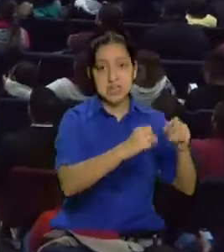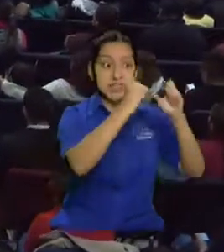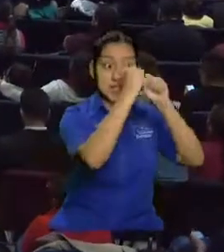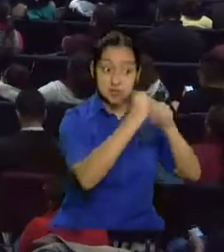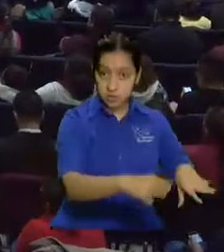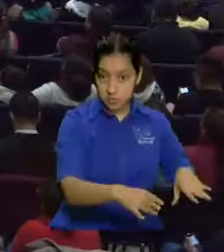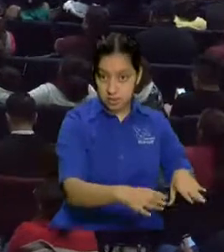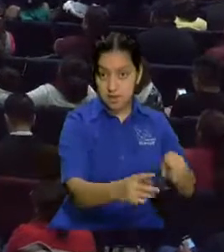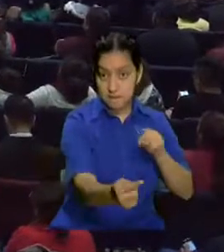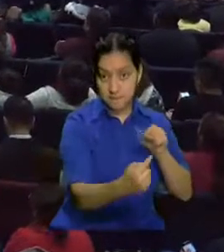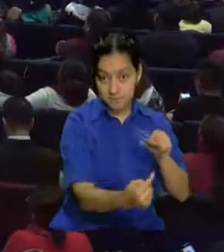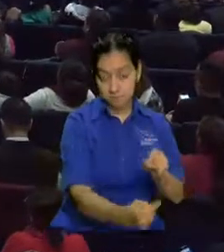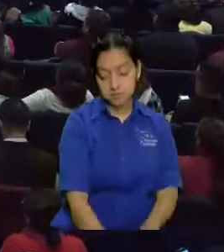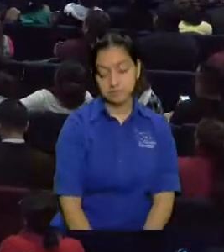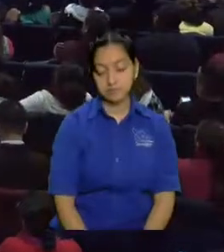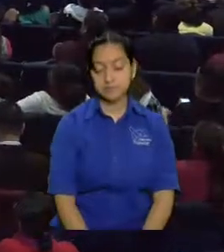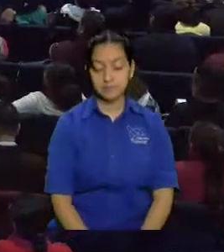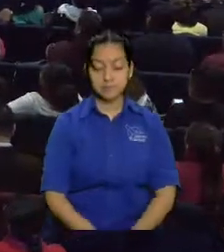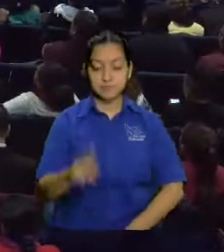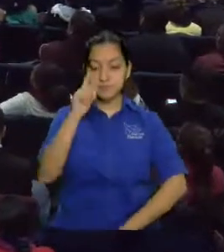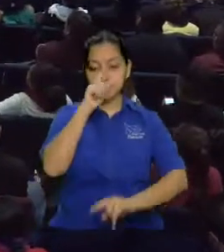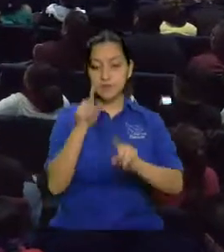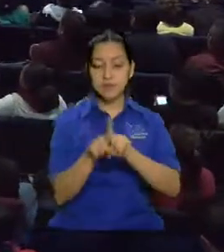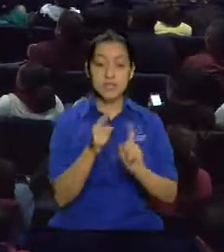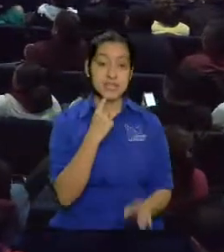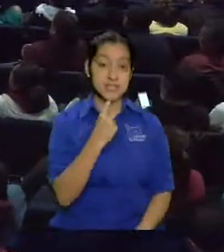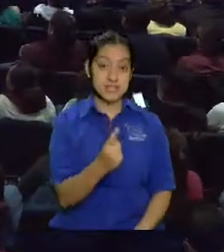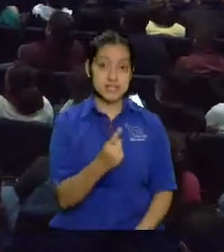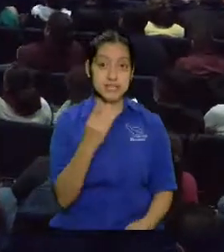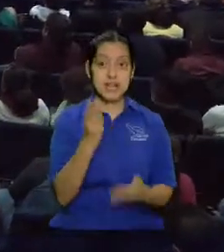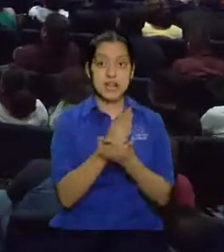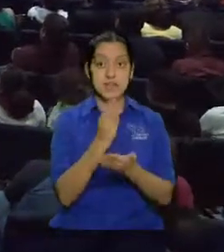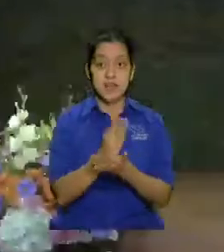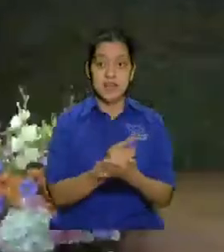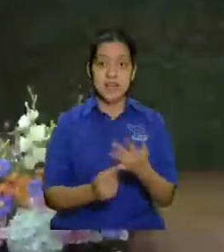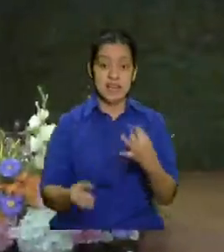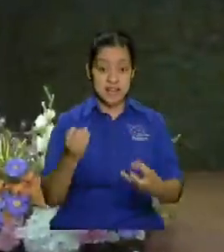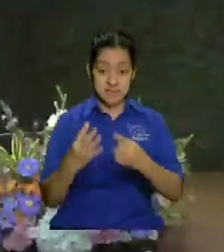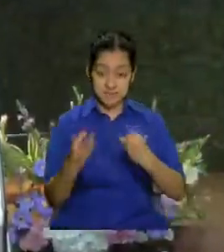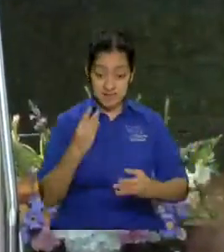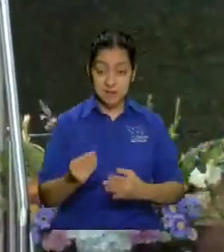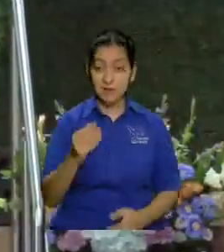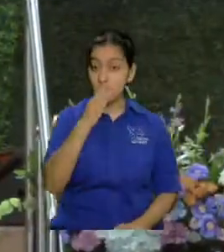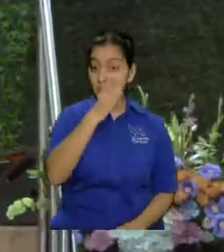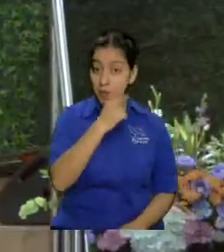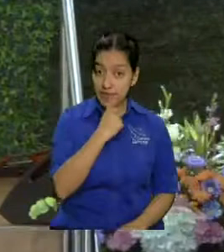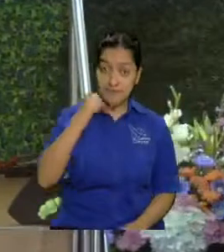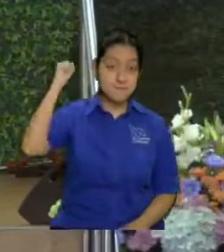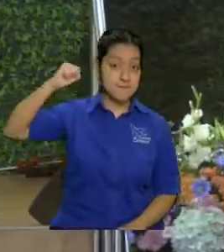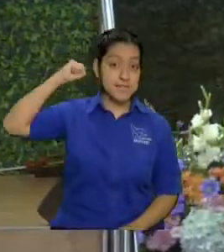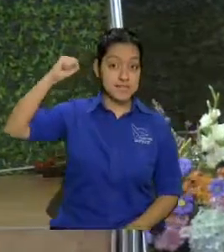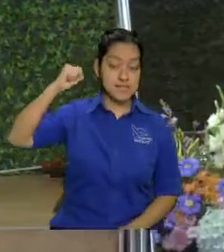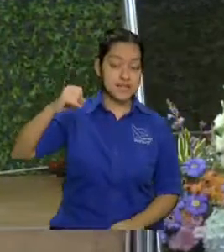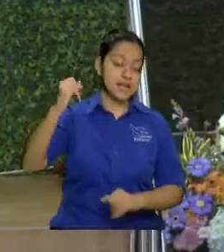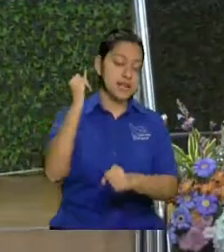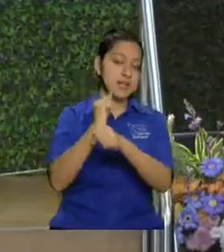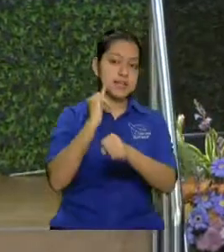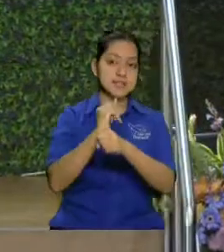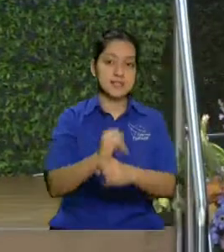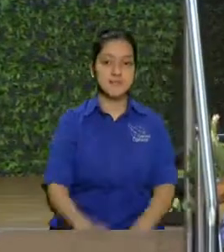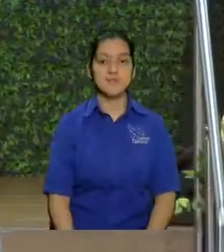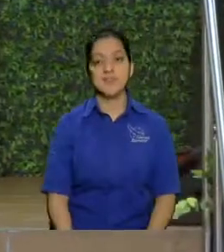y Mateo 16.18 que dice que las puertas del infierno no prevalecerán contra la iglesia pero bueno yo me quiero centrar